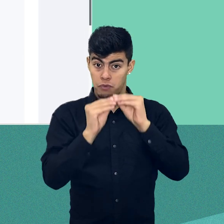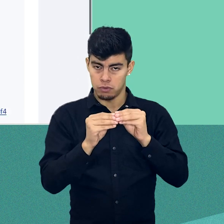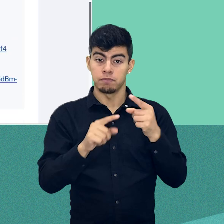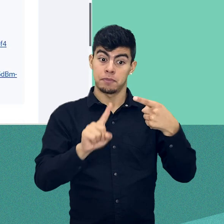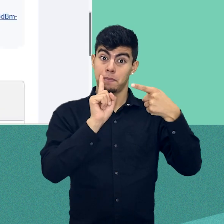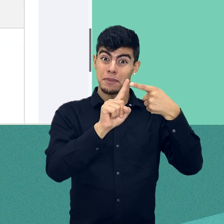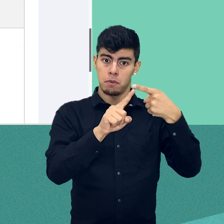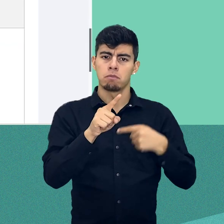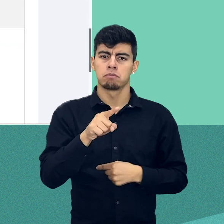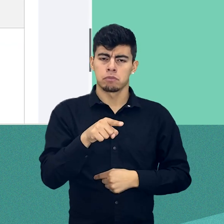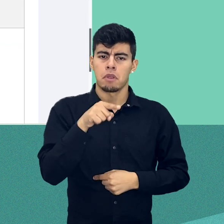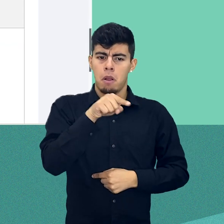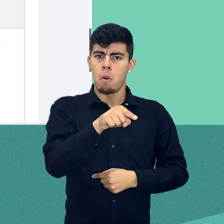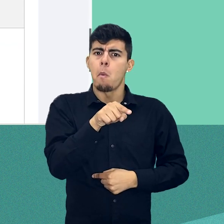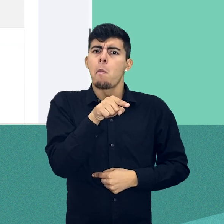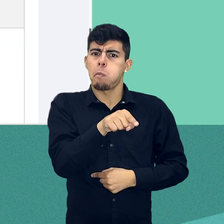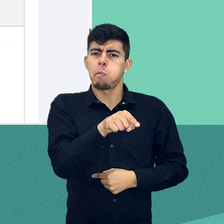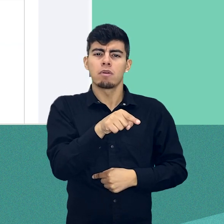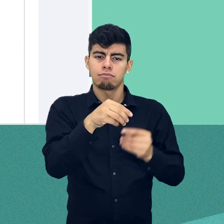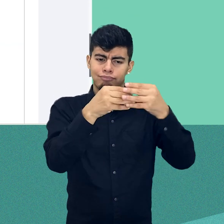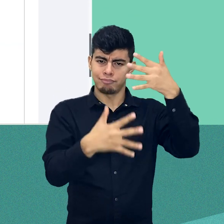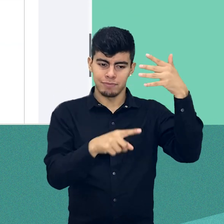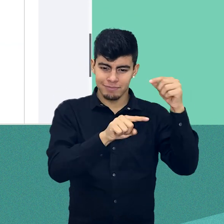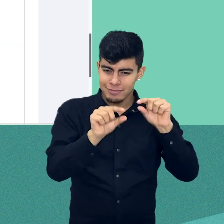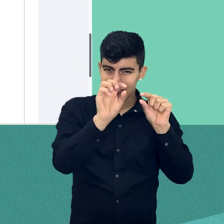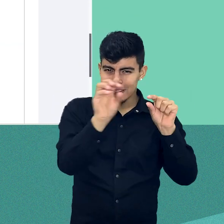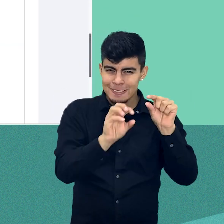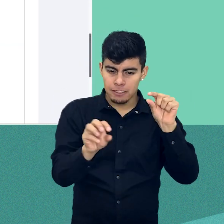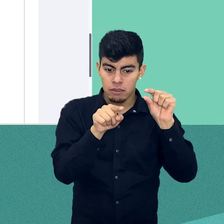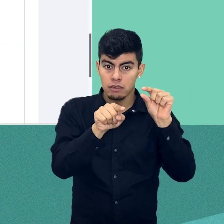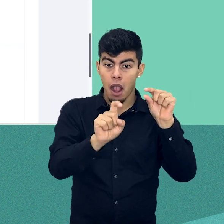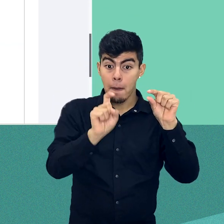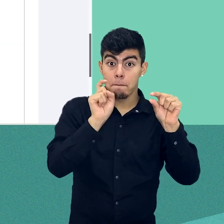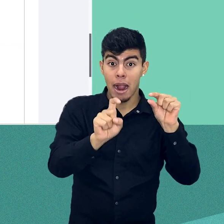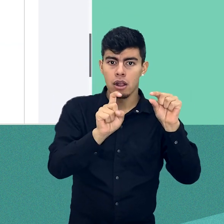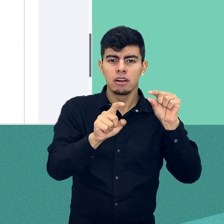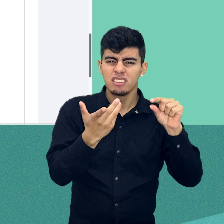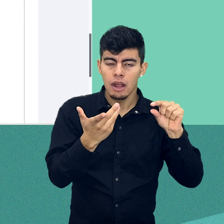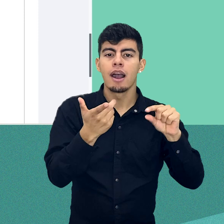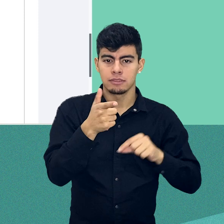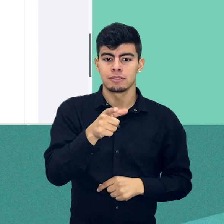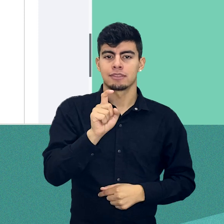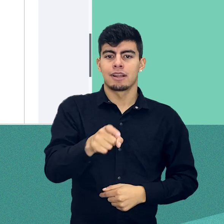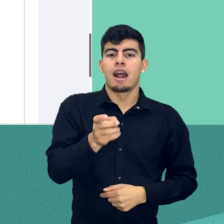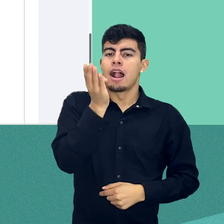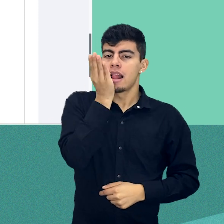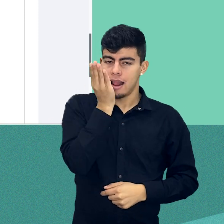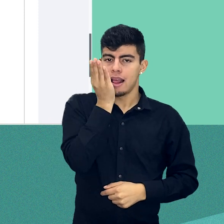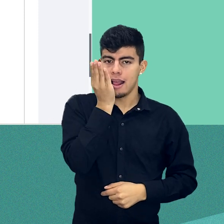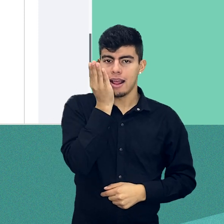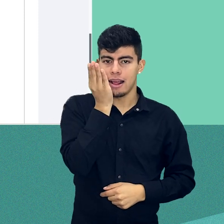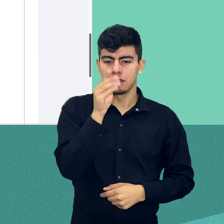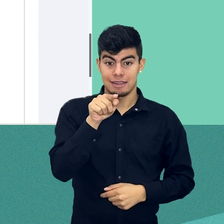grabar un audio directamente en la plataforma. Para esto, ubicaremos el recuadro Texto en línea y en el menú de opciones